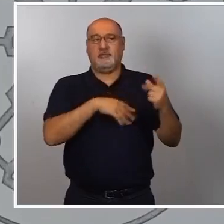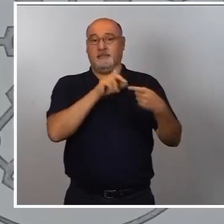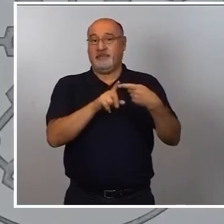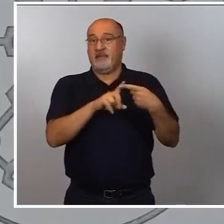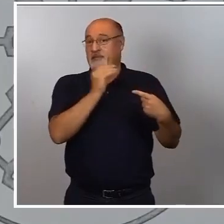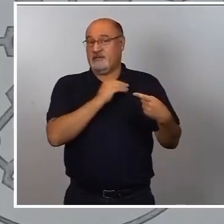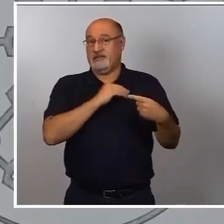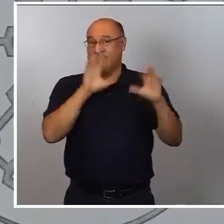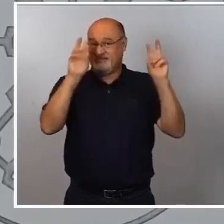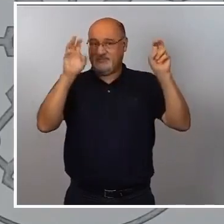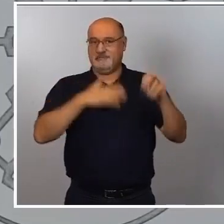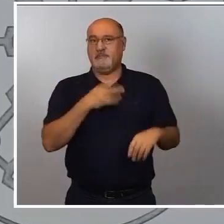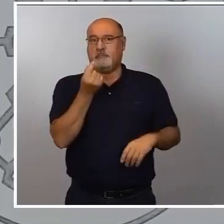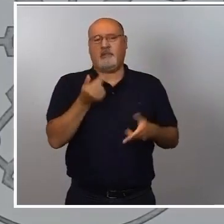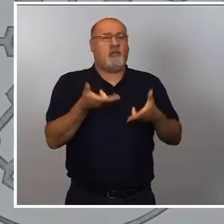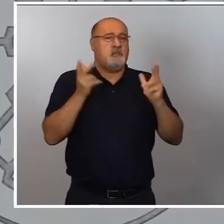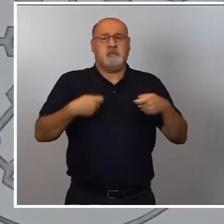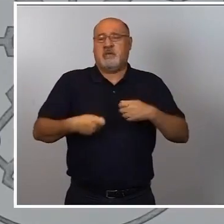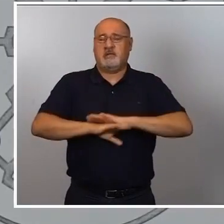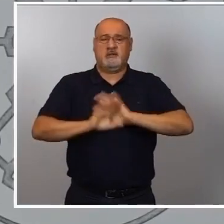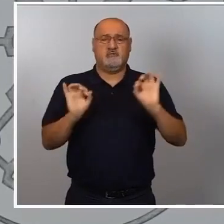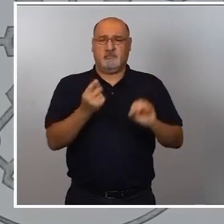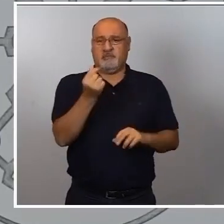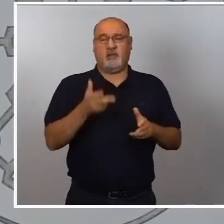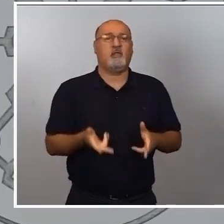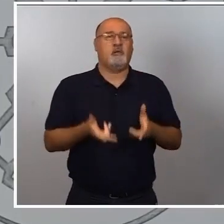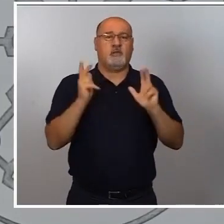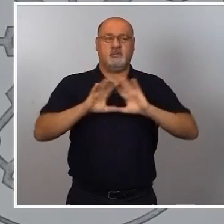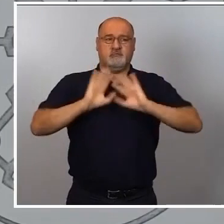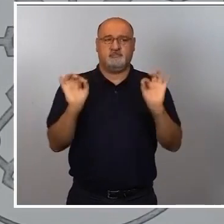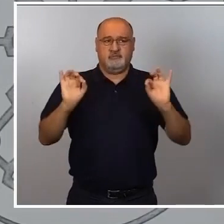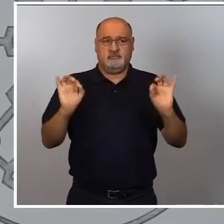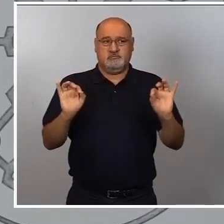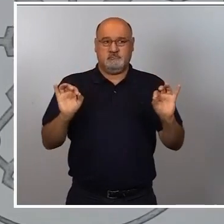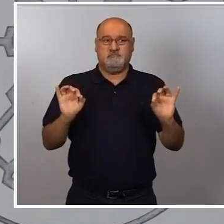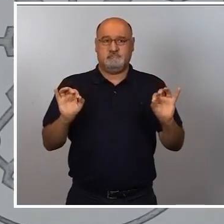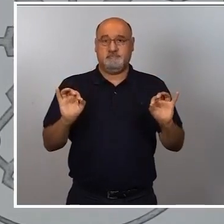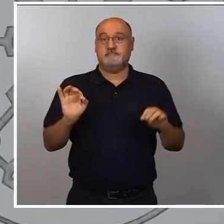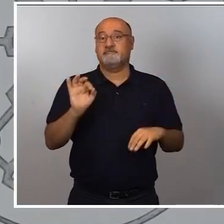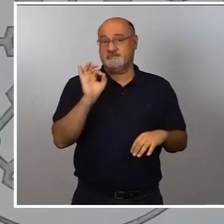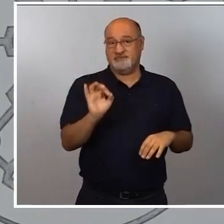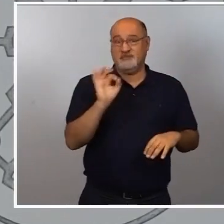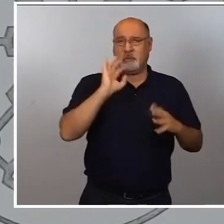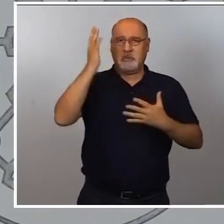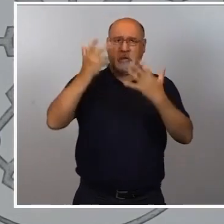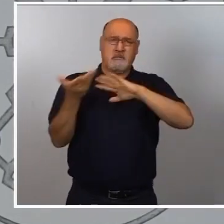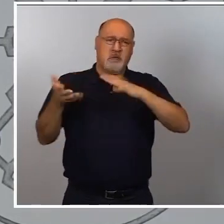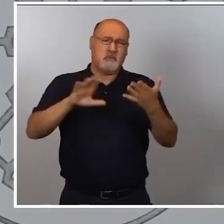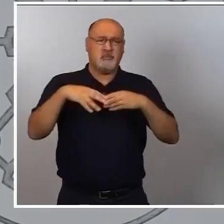Precio libre de mercado, como dije la semana pasada cuando comparecí. Es verdad que hemos hecho un cálculo aproximado